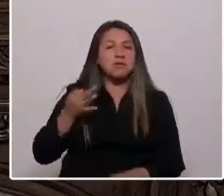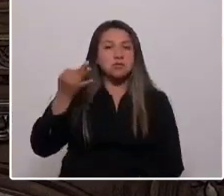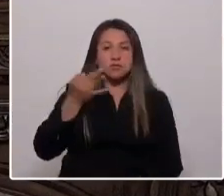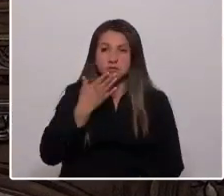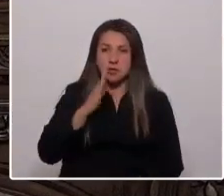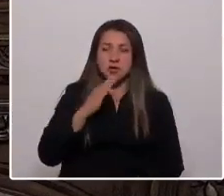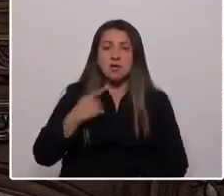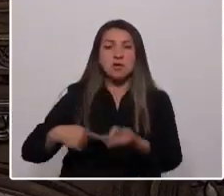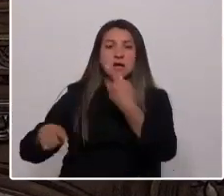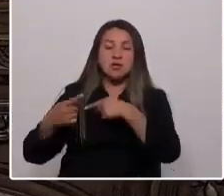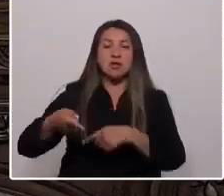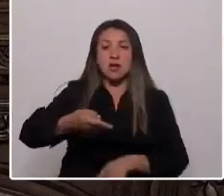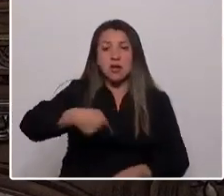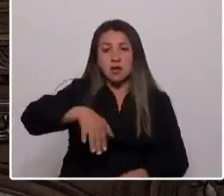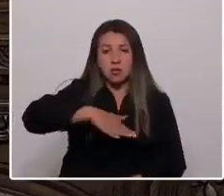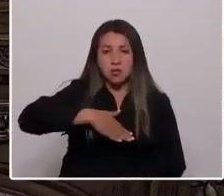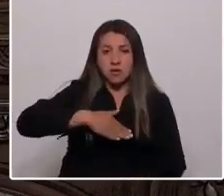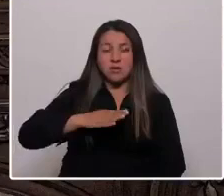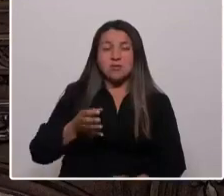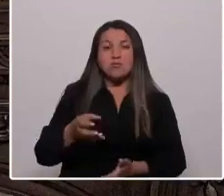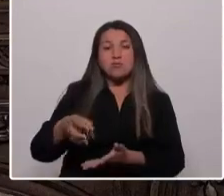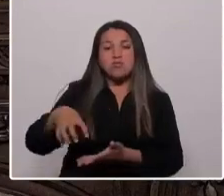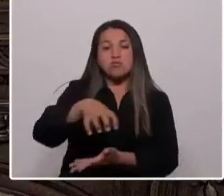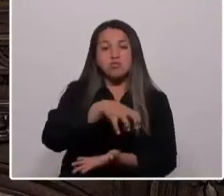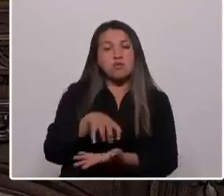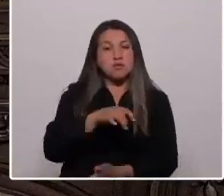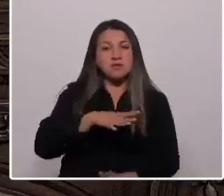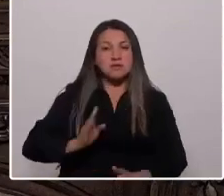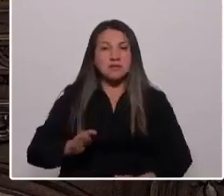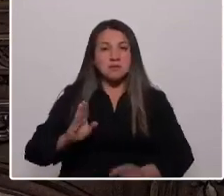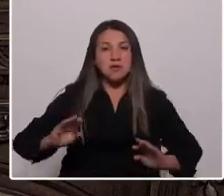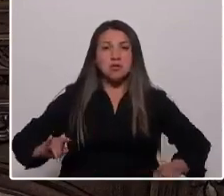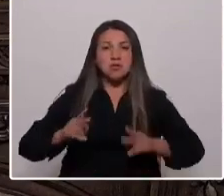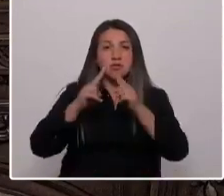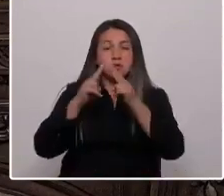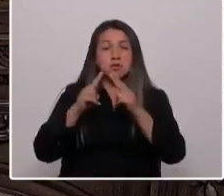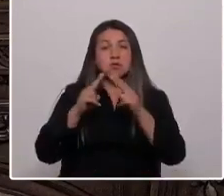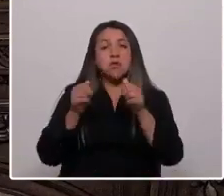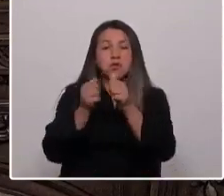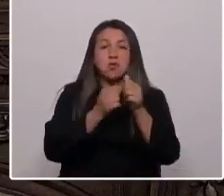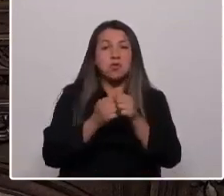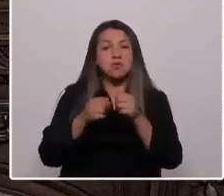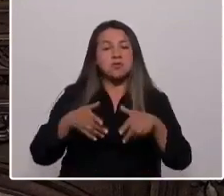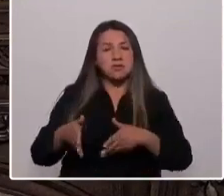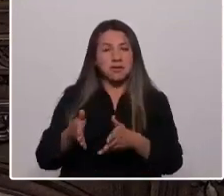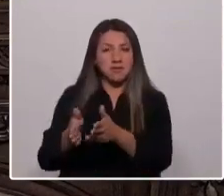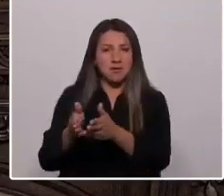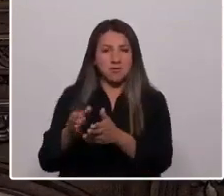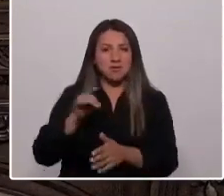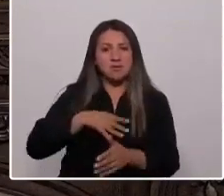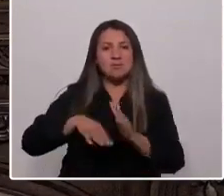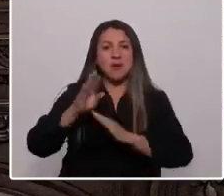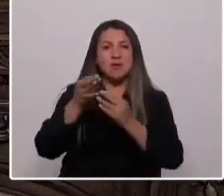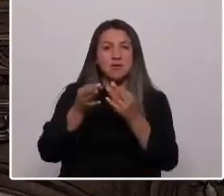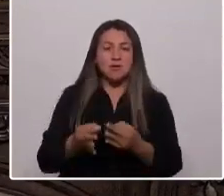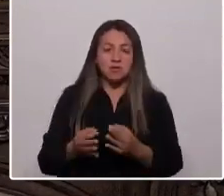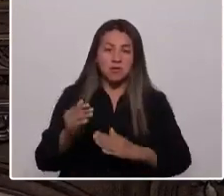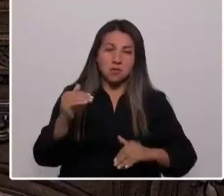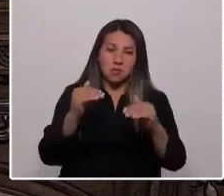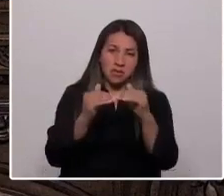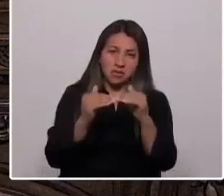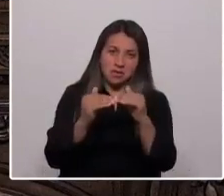nuestra y de los pueblos de Chile. Sigamos construyendo juntos y juntas este camino por un Chile más justo y con igualdad de trato,